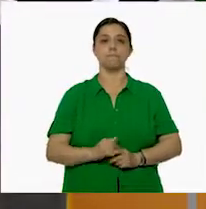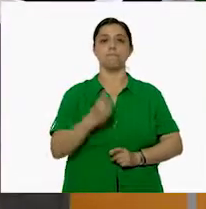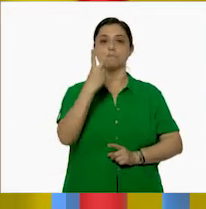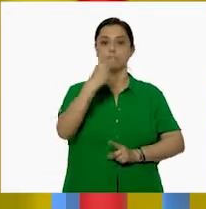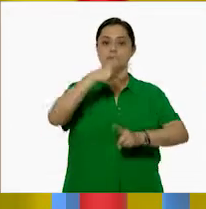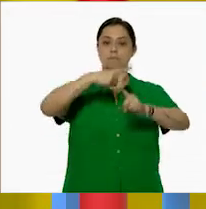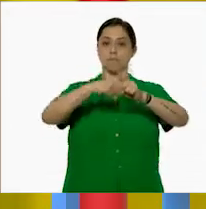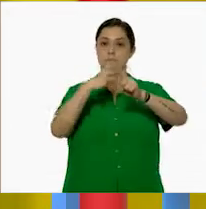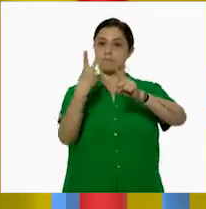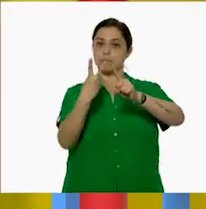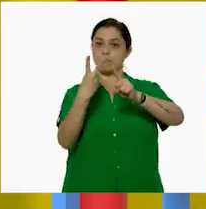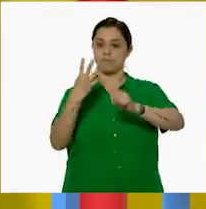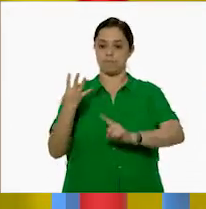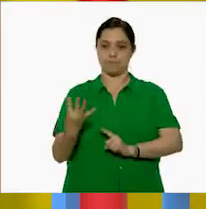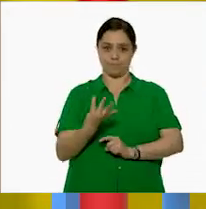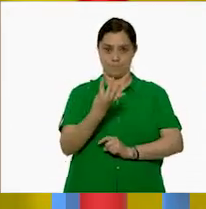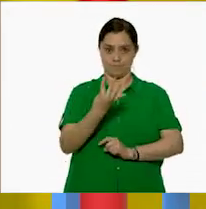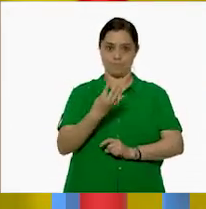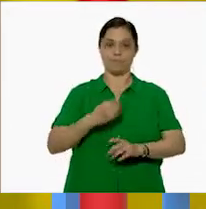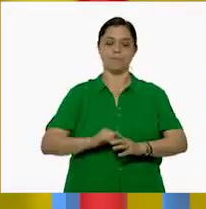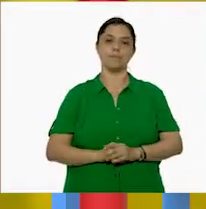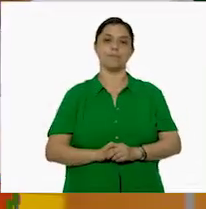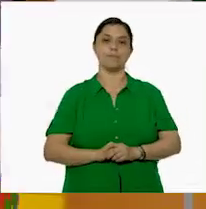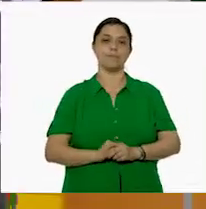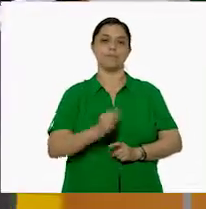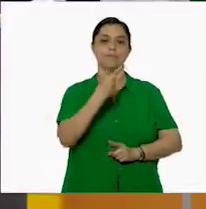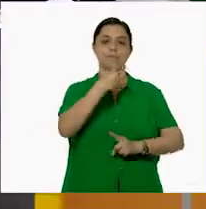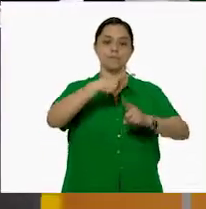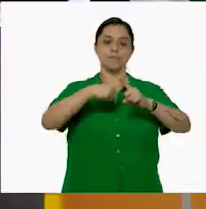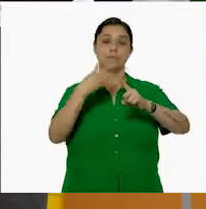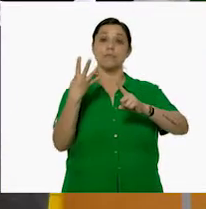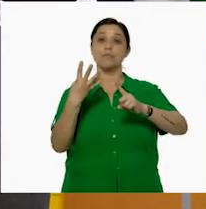2 por 2. 4. Muy bien. ¿Y 2 por 4?